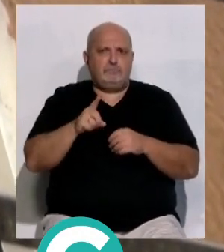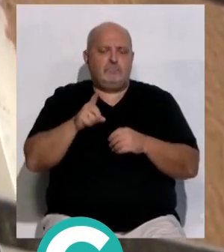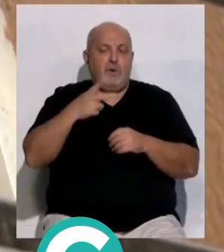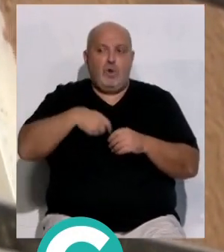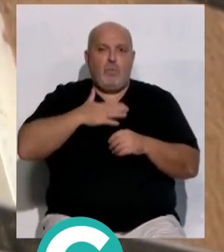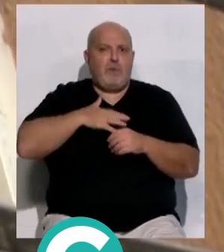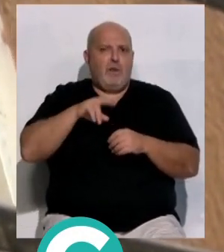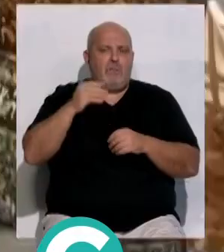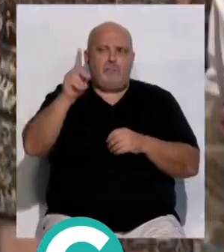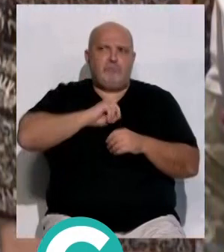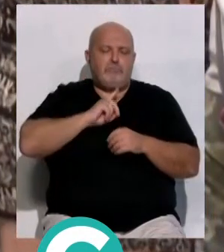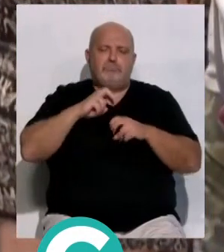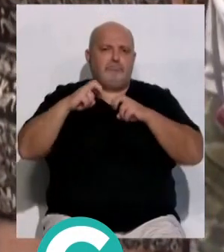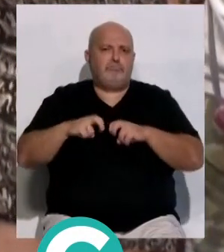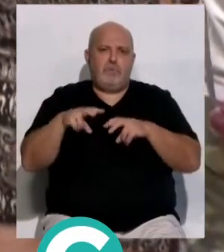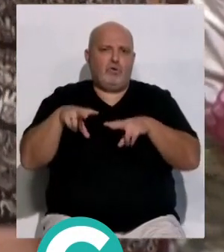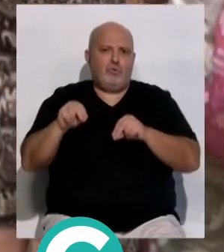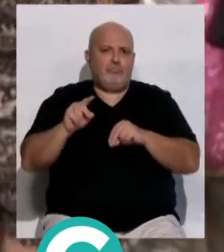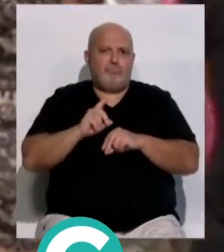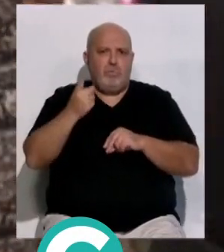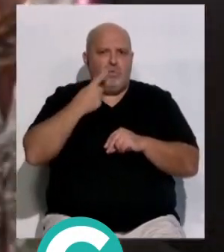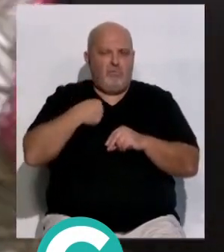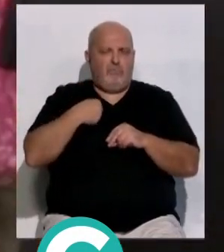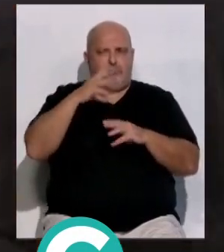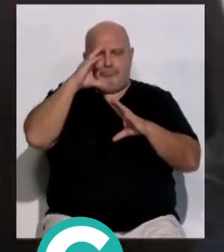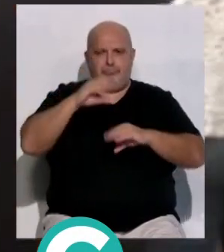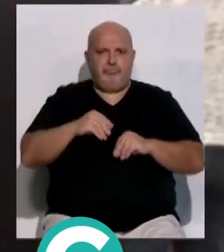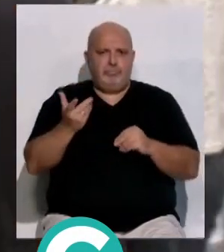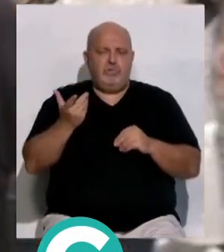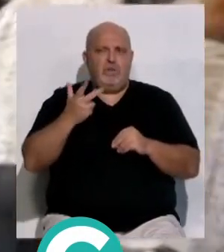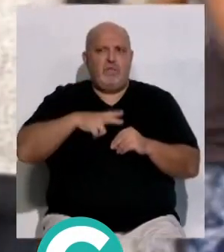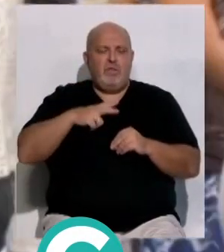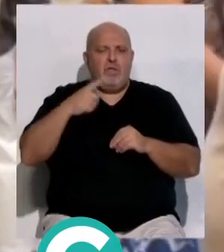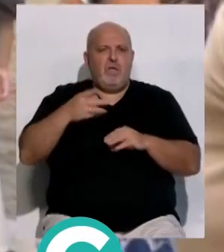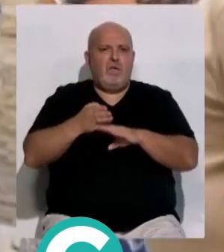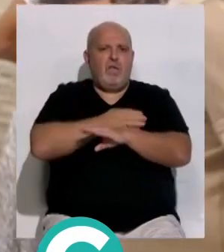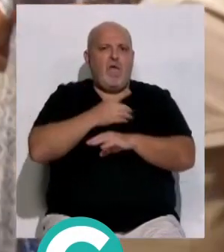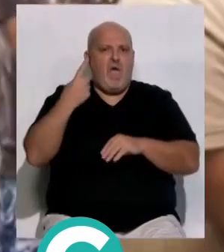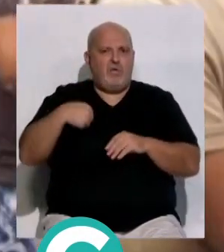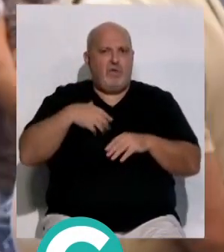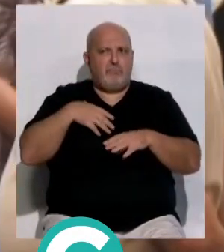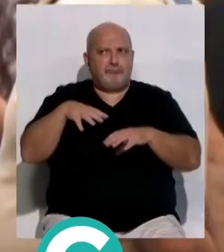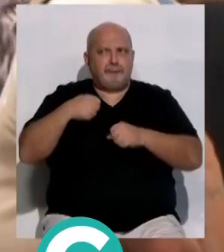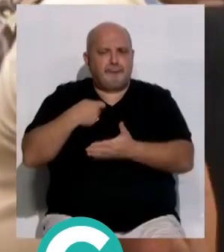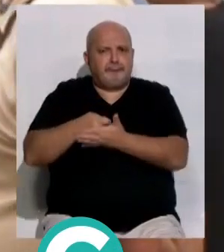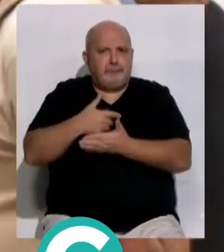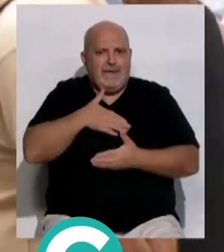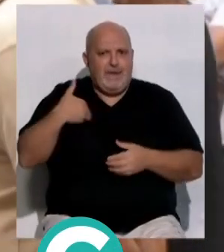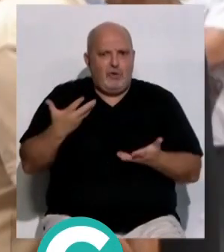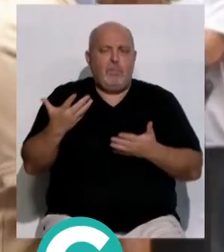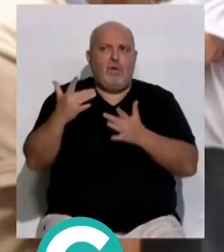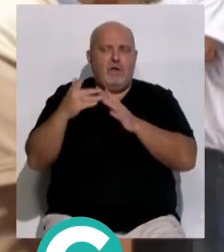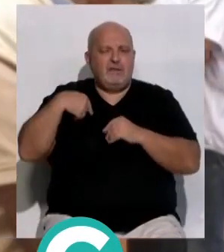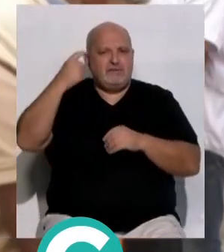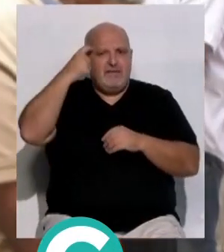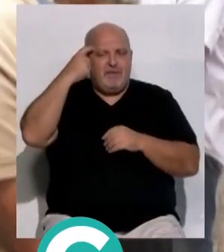No soy propietaria, ellos no se pueden sentar en un despacho a hablar conmigo. Yo quiero hacerme cargo de una deuda que se debe en esta vivienda. Yo me quiero hacer cargo, pero tengo que hablar con